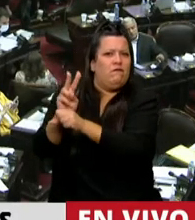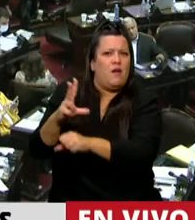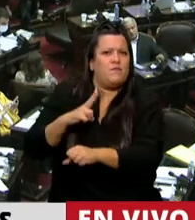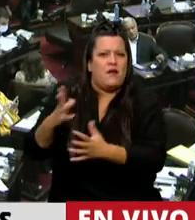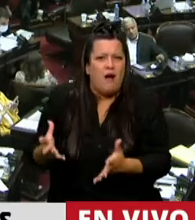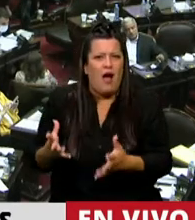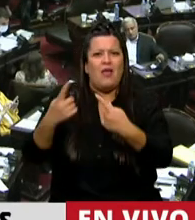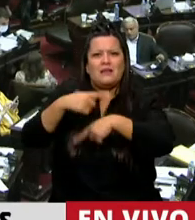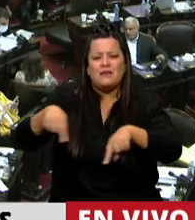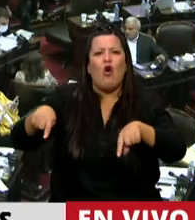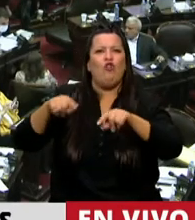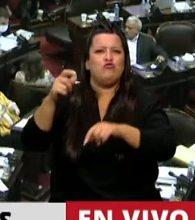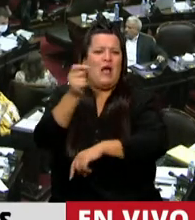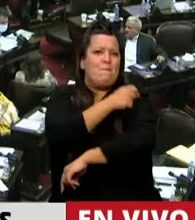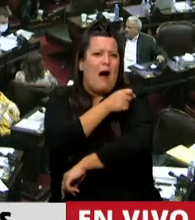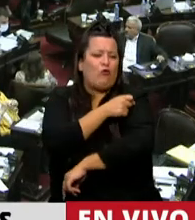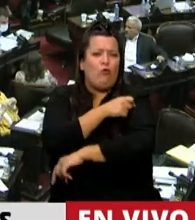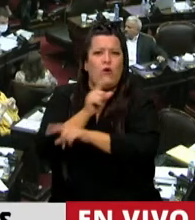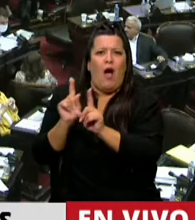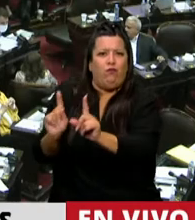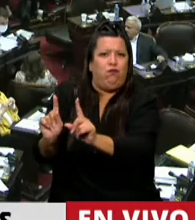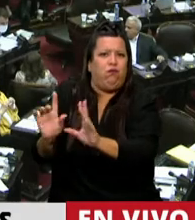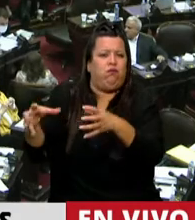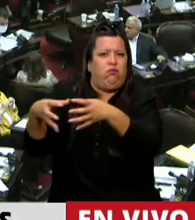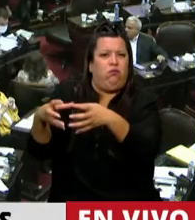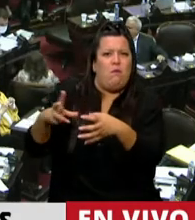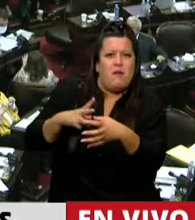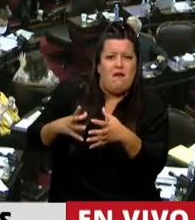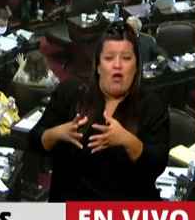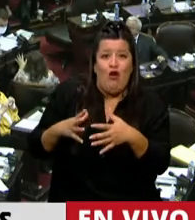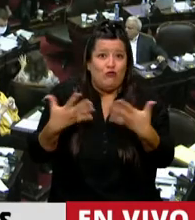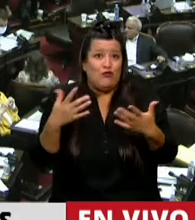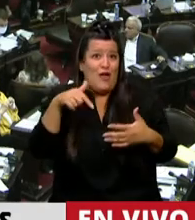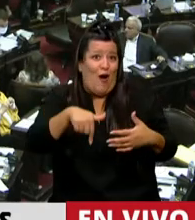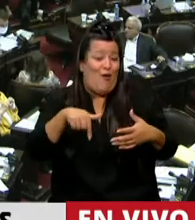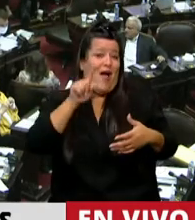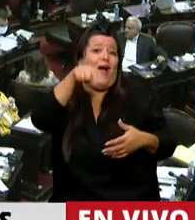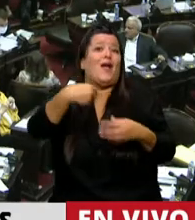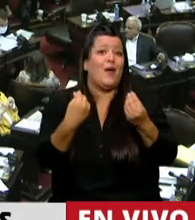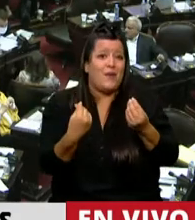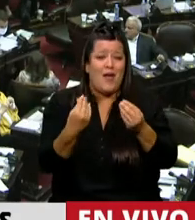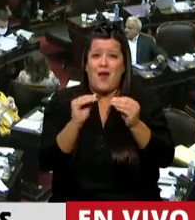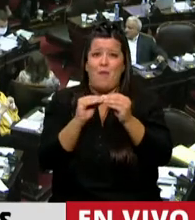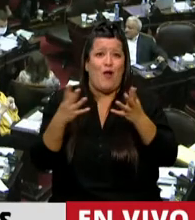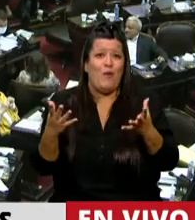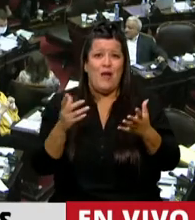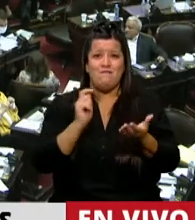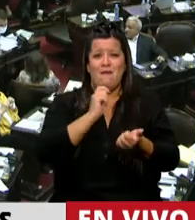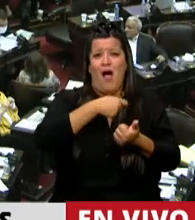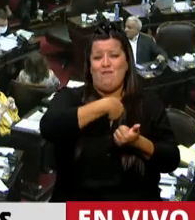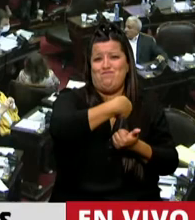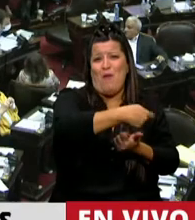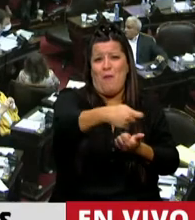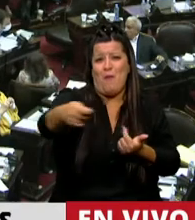propiedad intelectual de las vacunas, y eso hace, por ejemplo, que hoy tengamos este reparto completamente